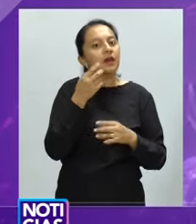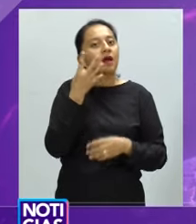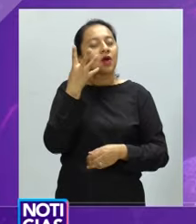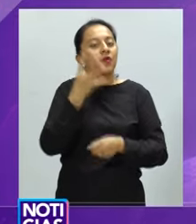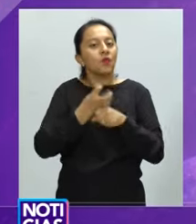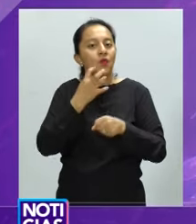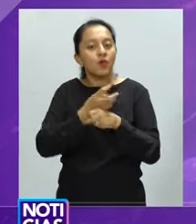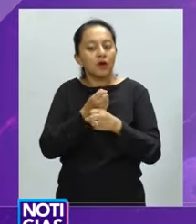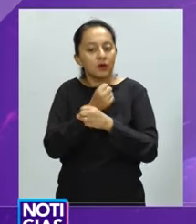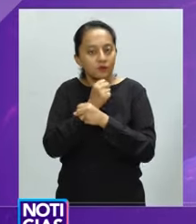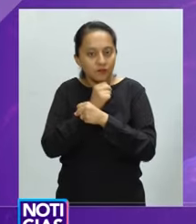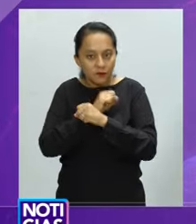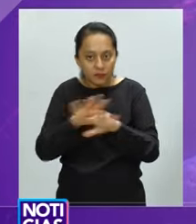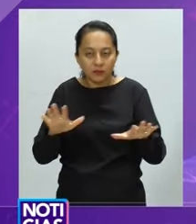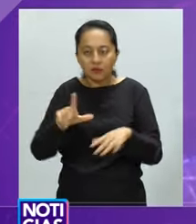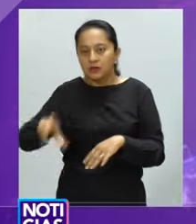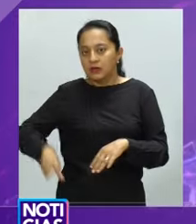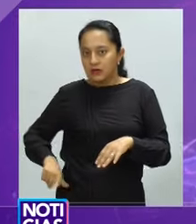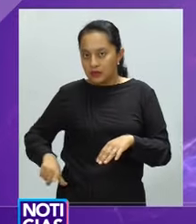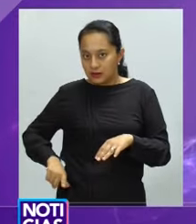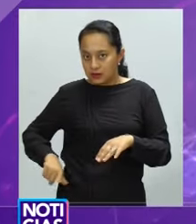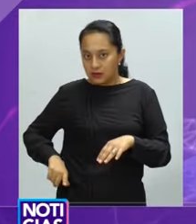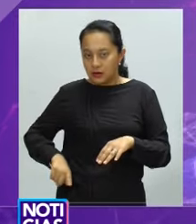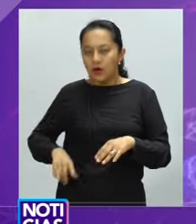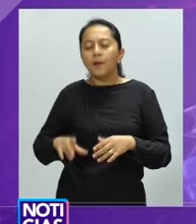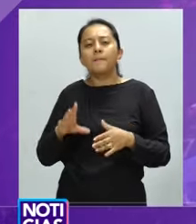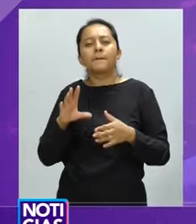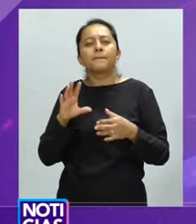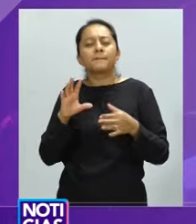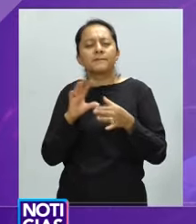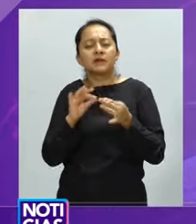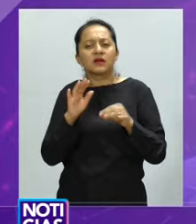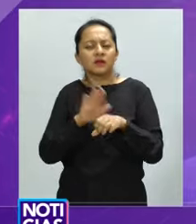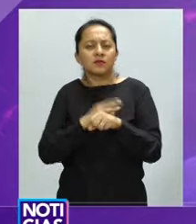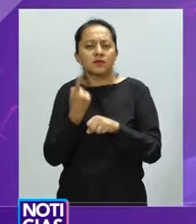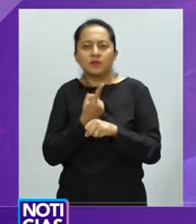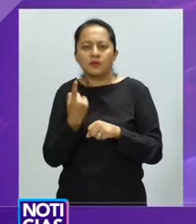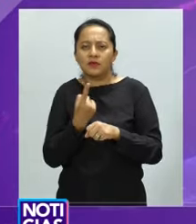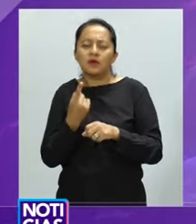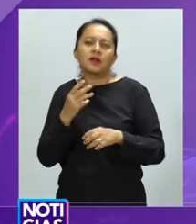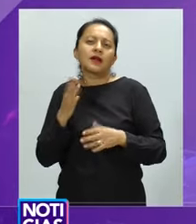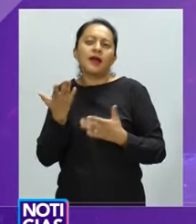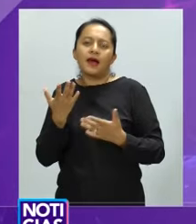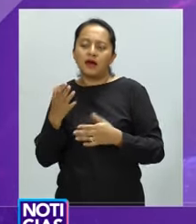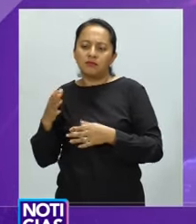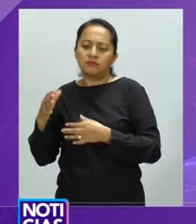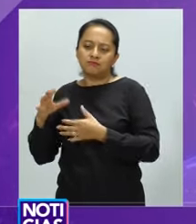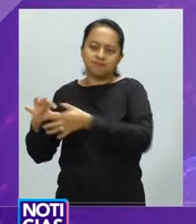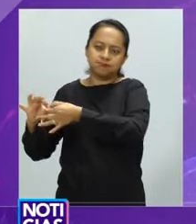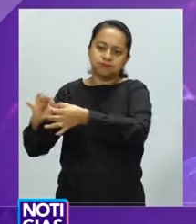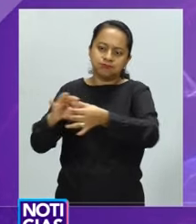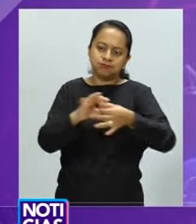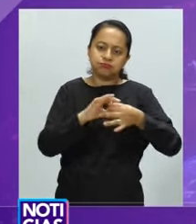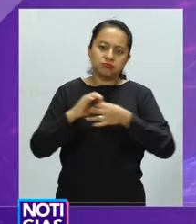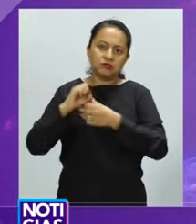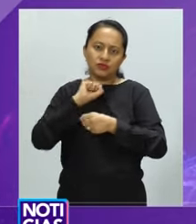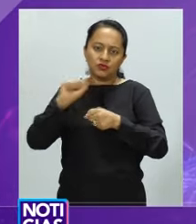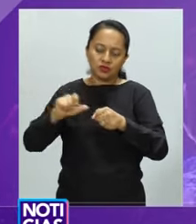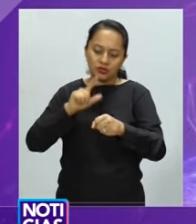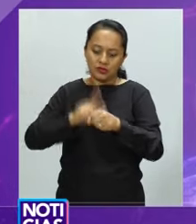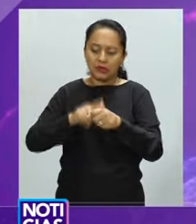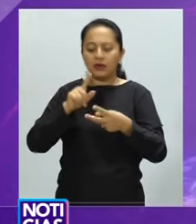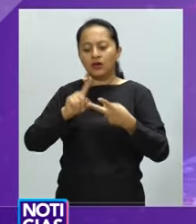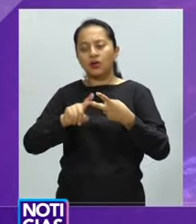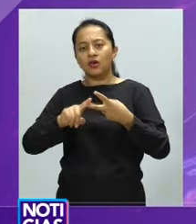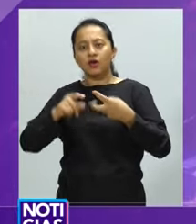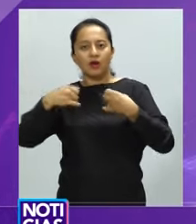pesar de que exista un esfuerzo de inclusión de jóvenes y redes sociales digitales, Enrique Peña Nieto se enfrenta a una grave crisis